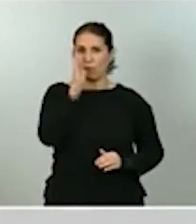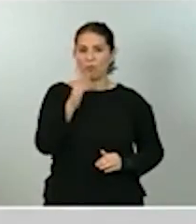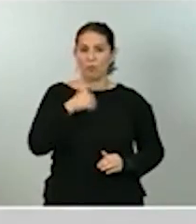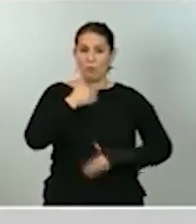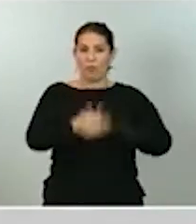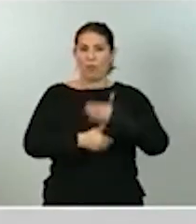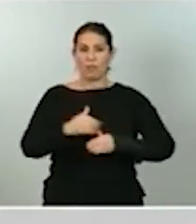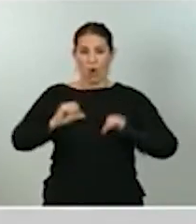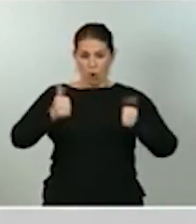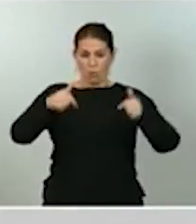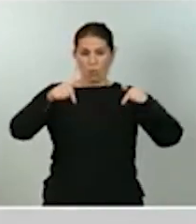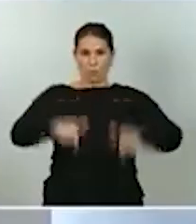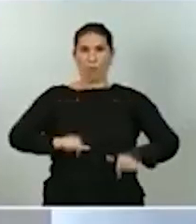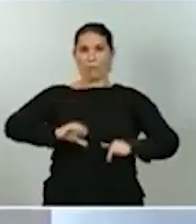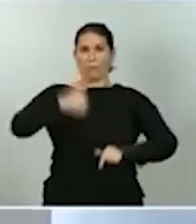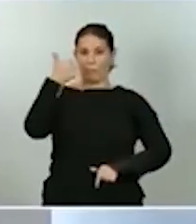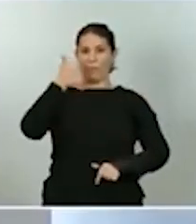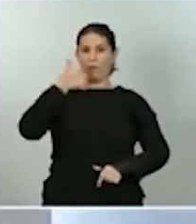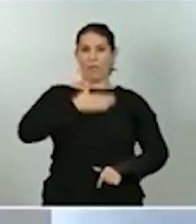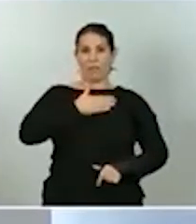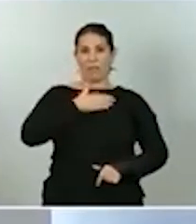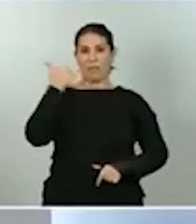con la aprobación del techo de gasto.